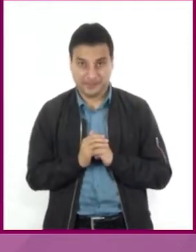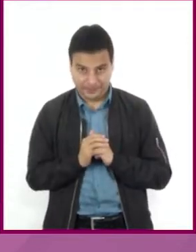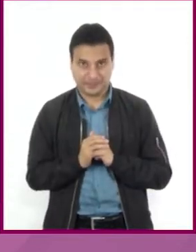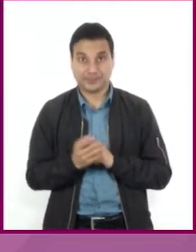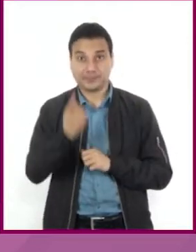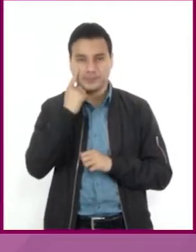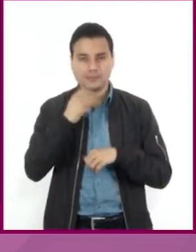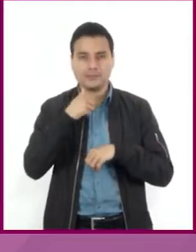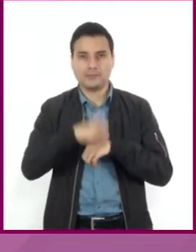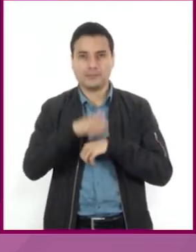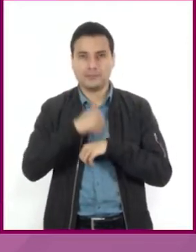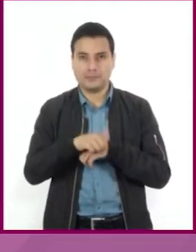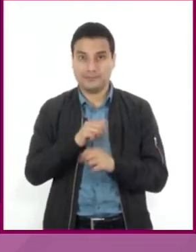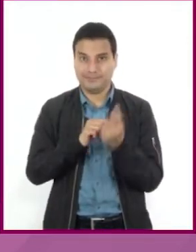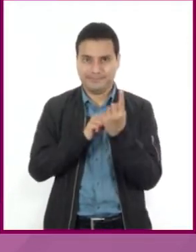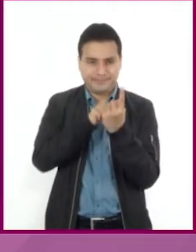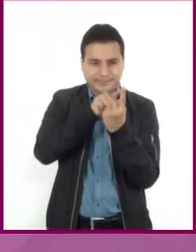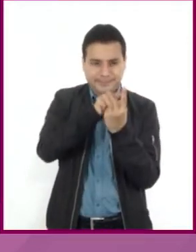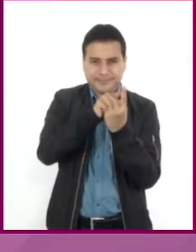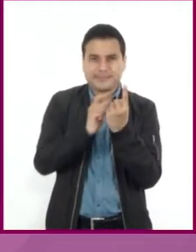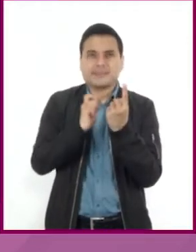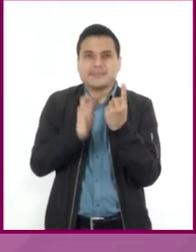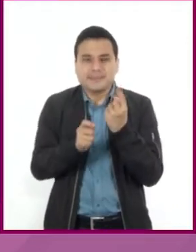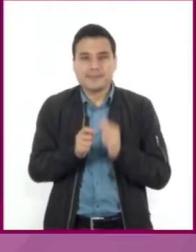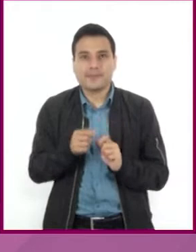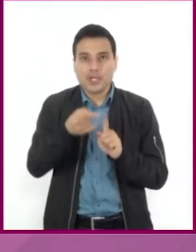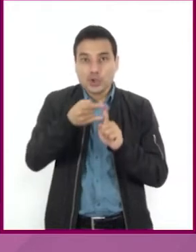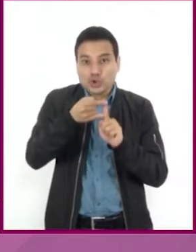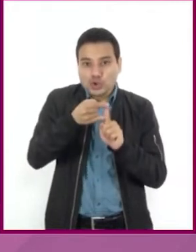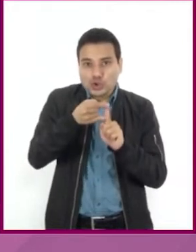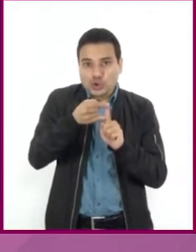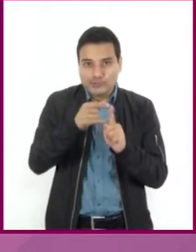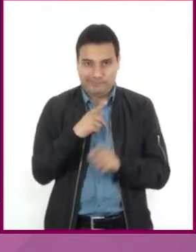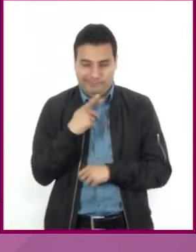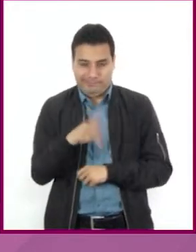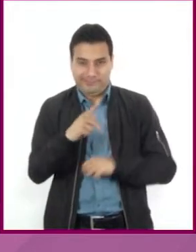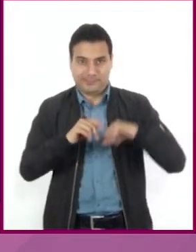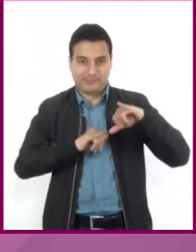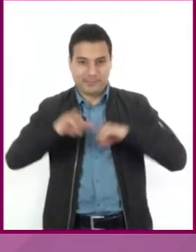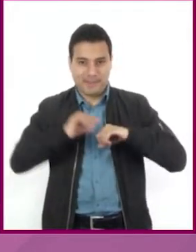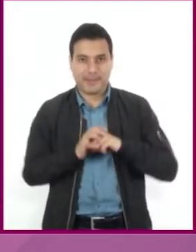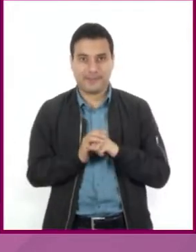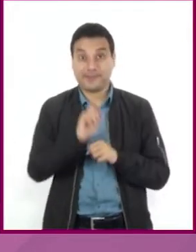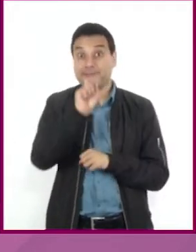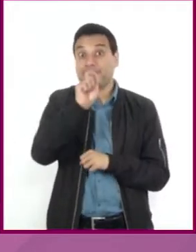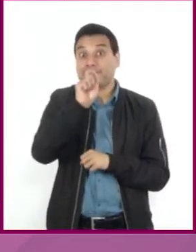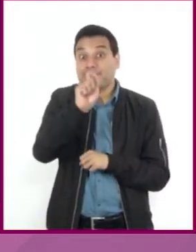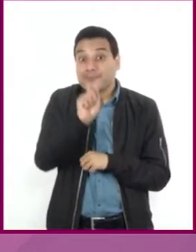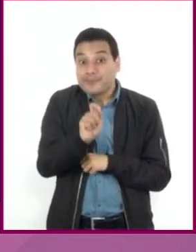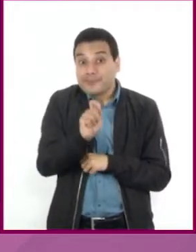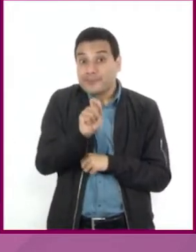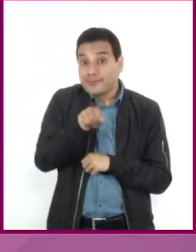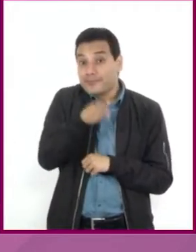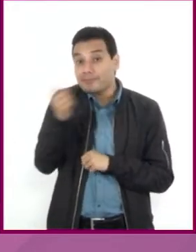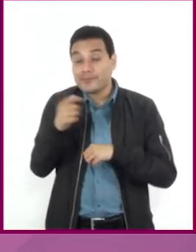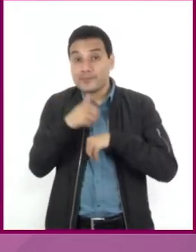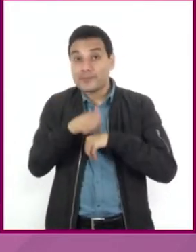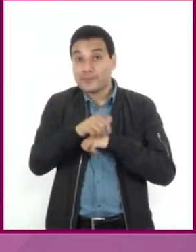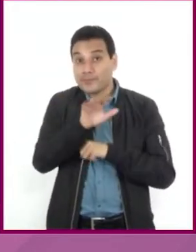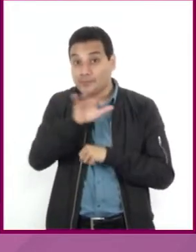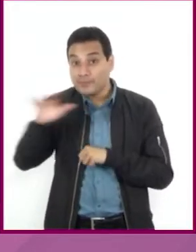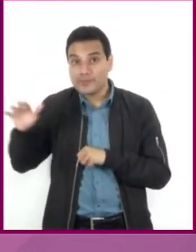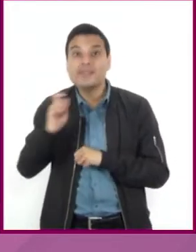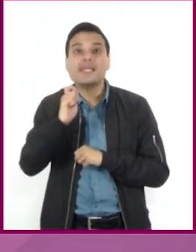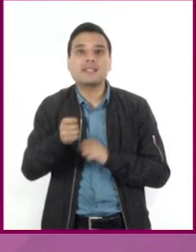número corresponde a la medida en la reproducción y el segundo a la medida en la realidad, o sea, en el original.